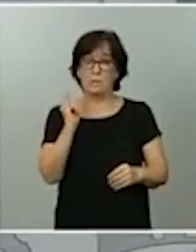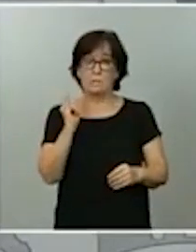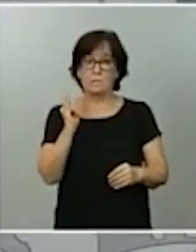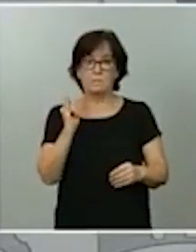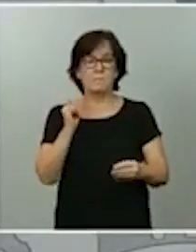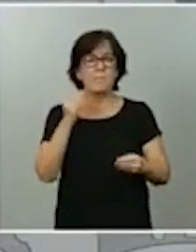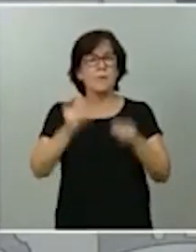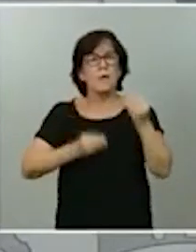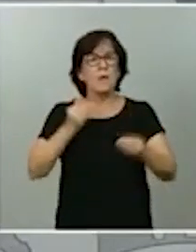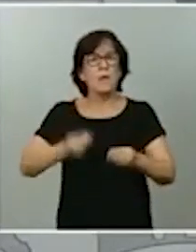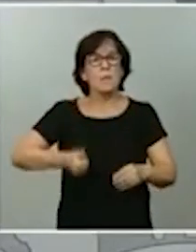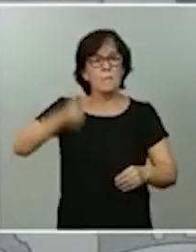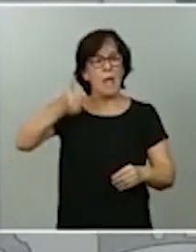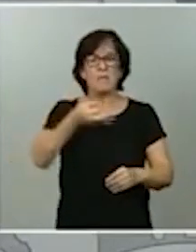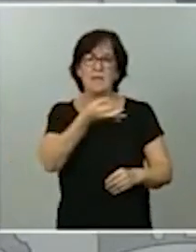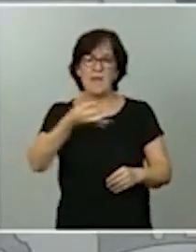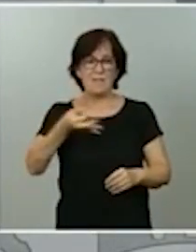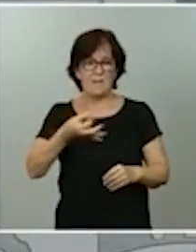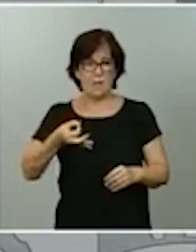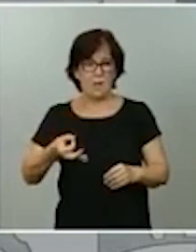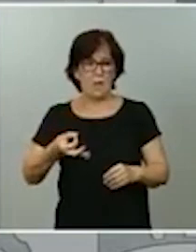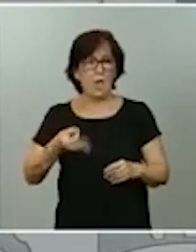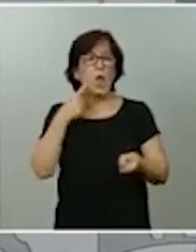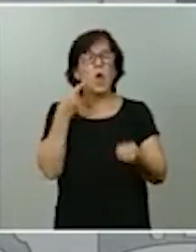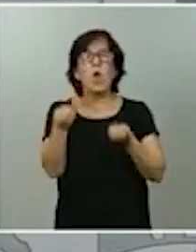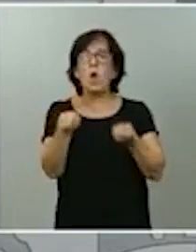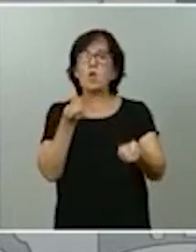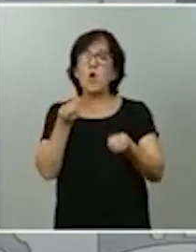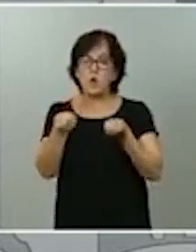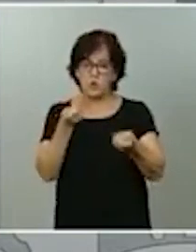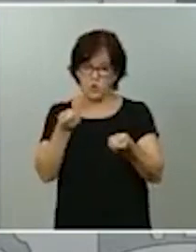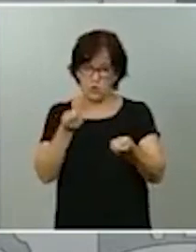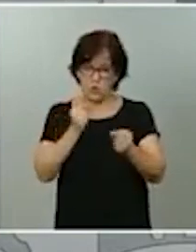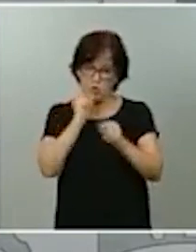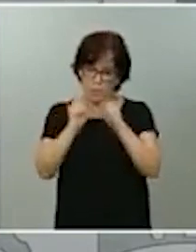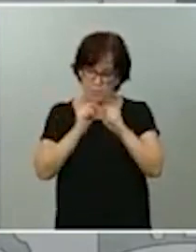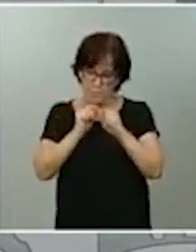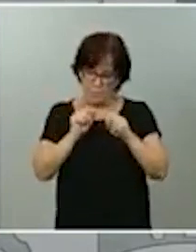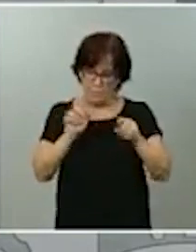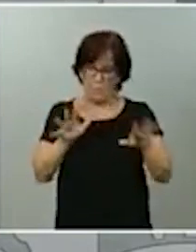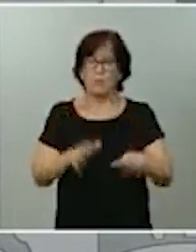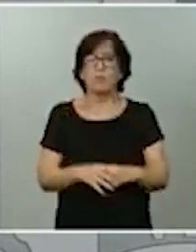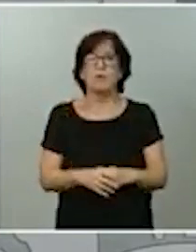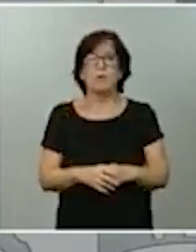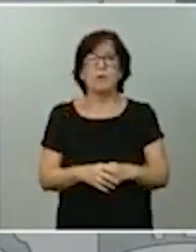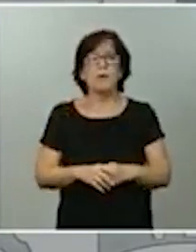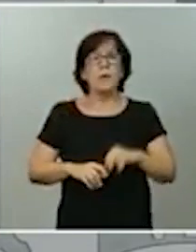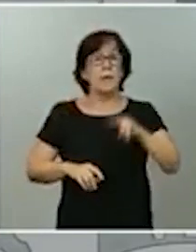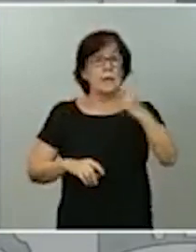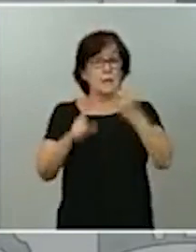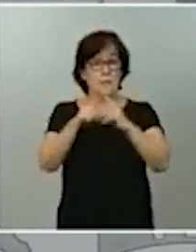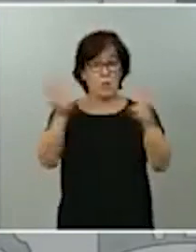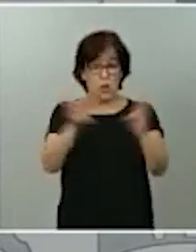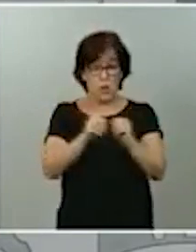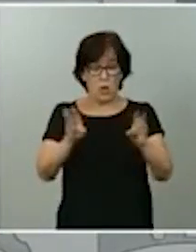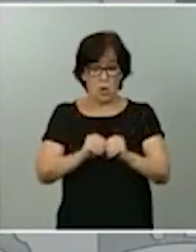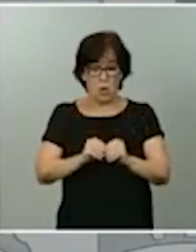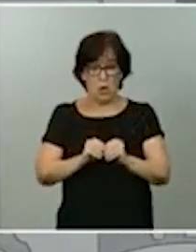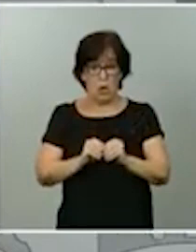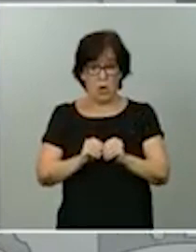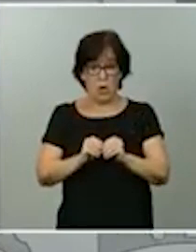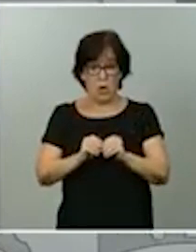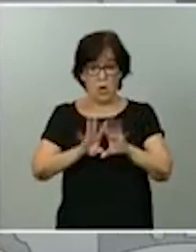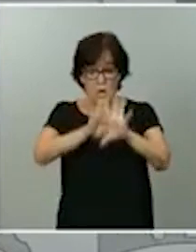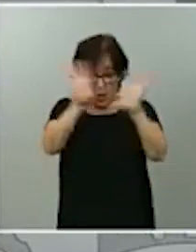una mayor eficacia en el control del virus. La segunda conclusión es que la evolución global de la curva de la